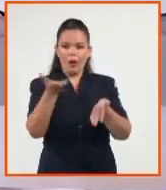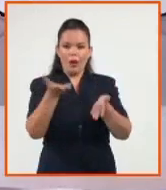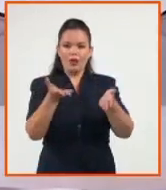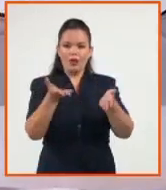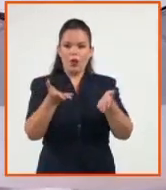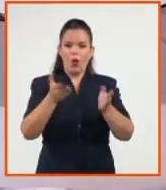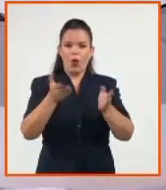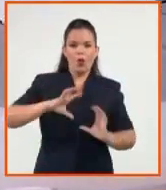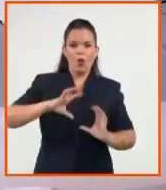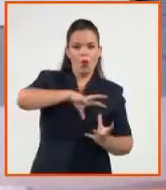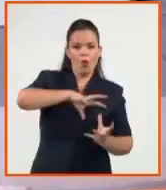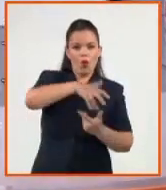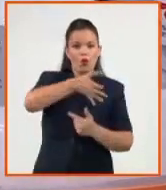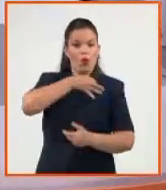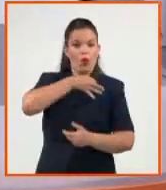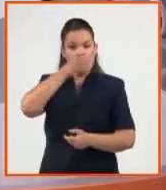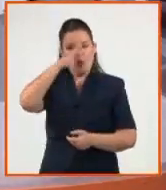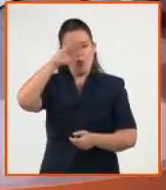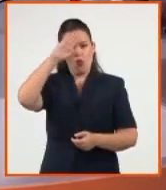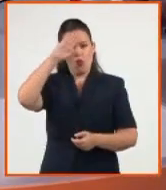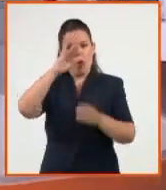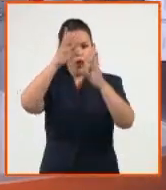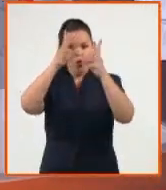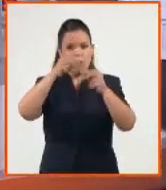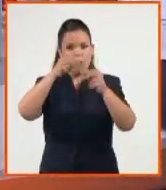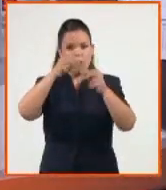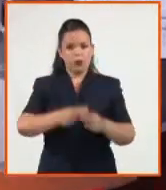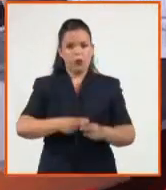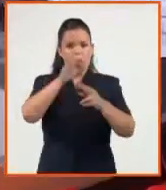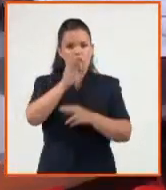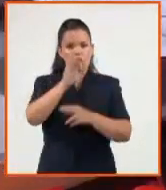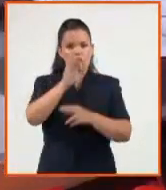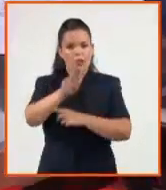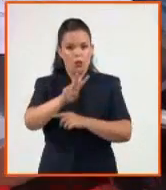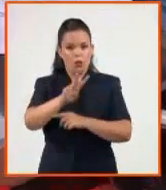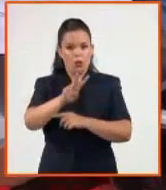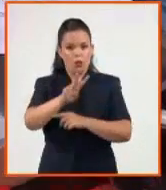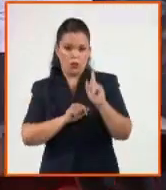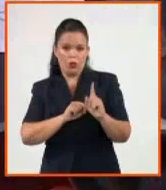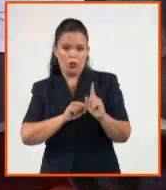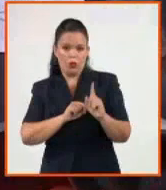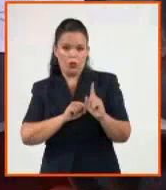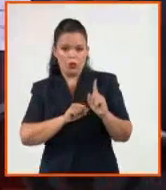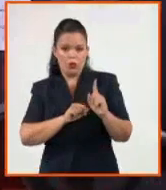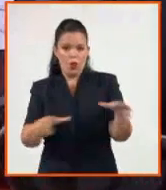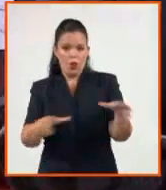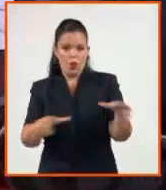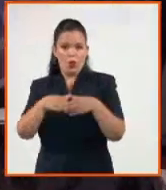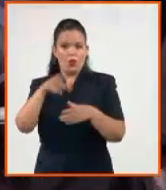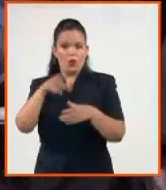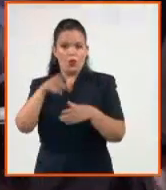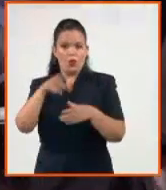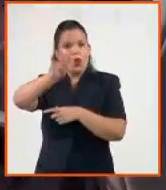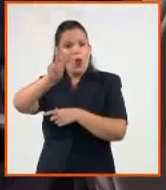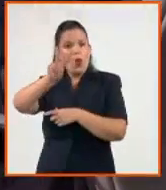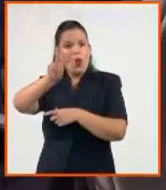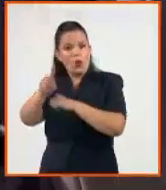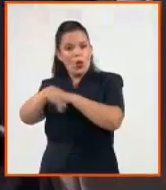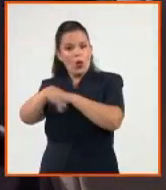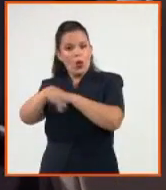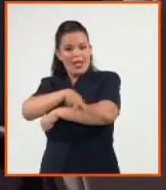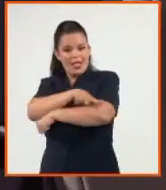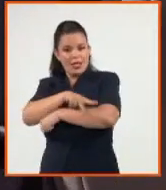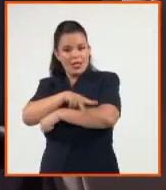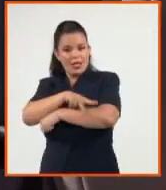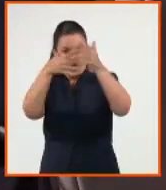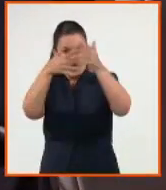decir que Cuba ocupa el lugar 82 entre 194 naciones, ¿qué mide, qué indicadores mide? Capacidades de protección